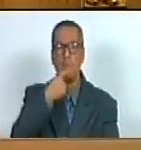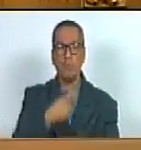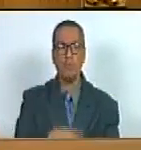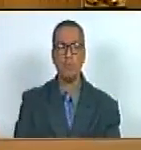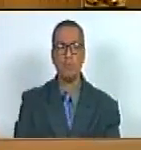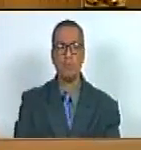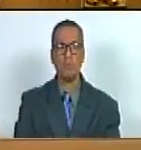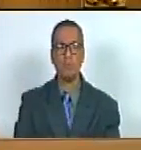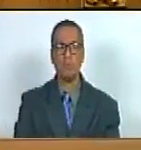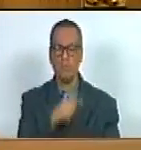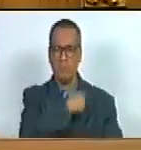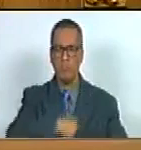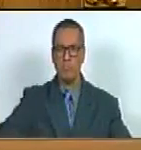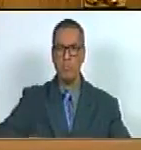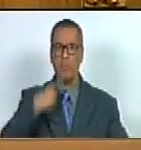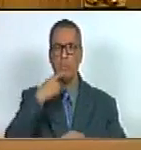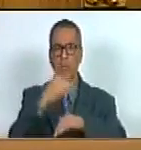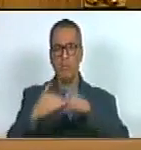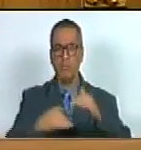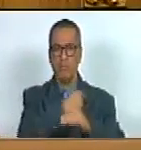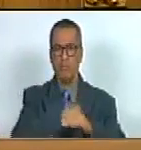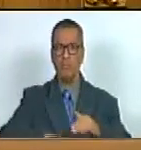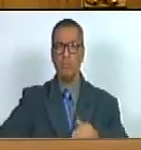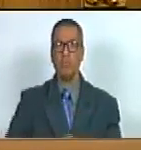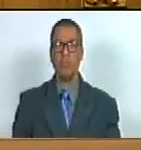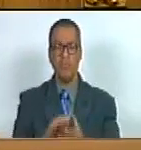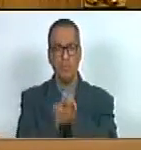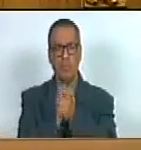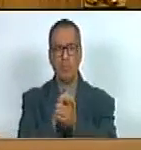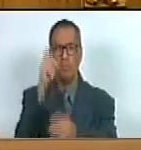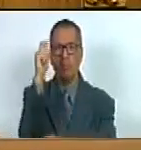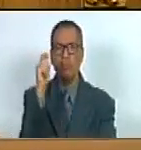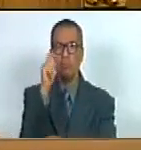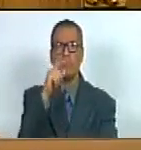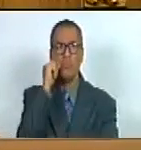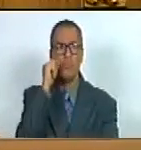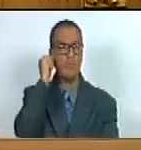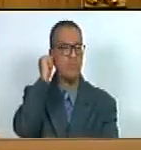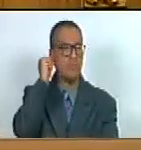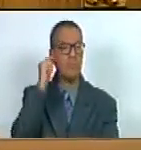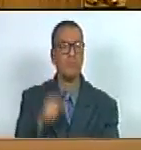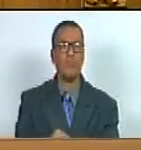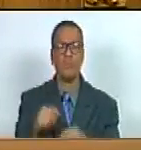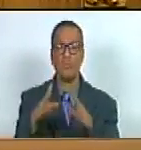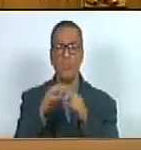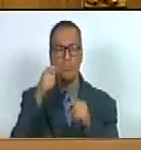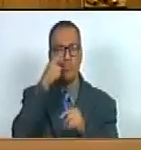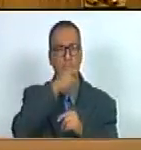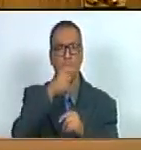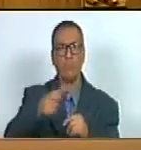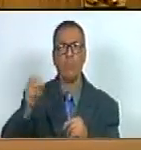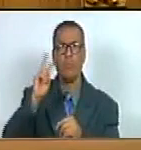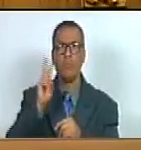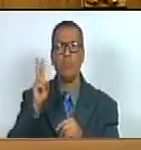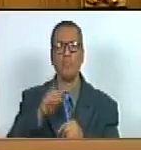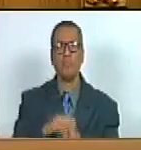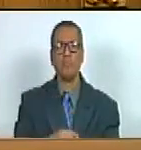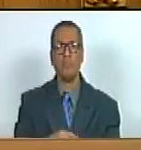presidente vicepresidente colegas diputados diputadas todo el pueblo de Venezuela